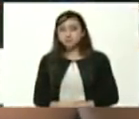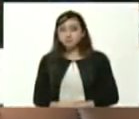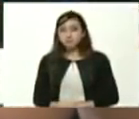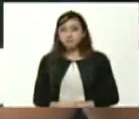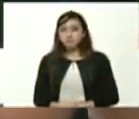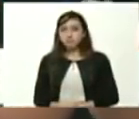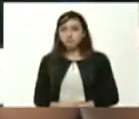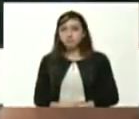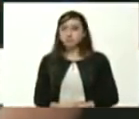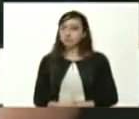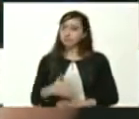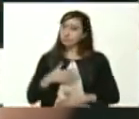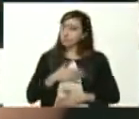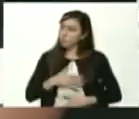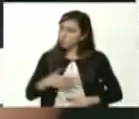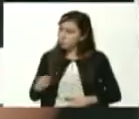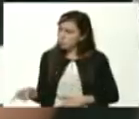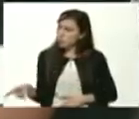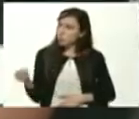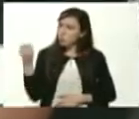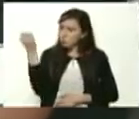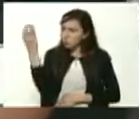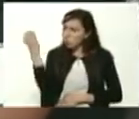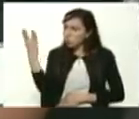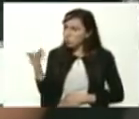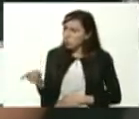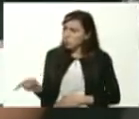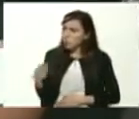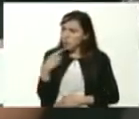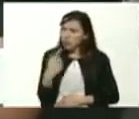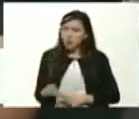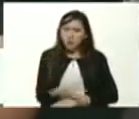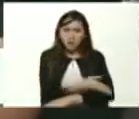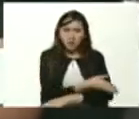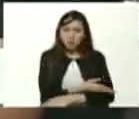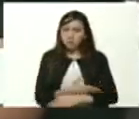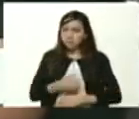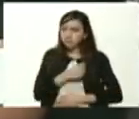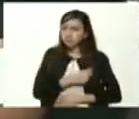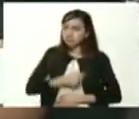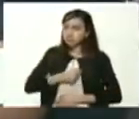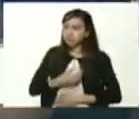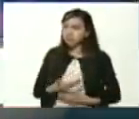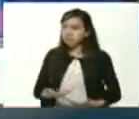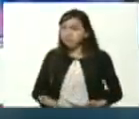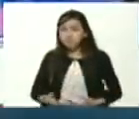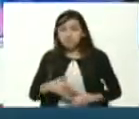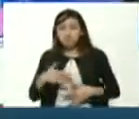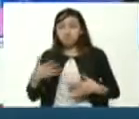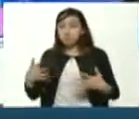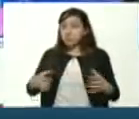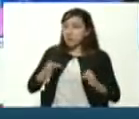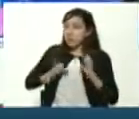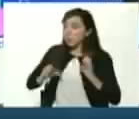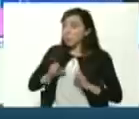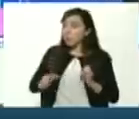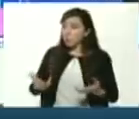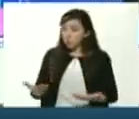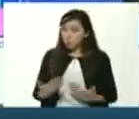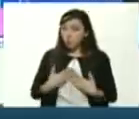me conmovieron tus palabras Kennedy me conmovieron tus palabras